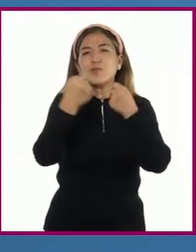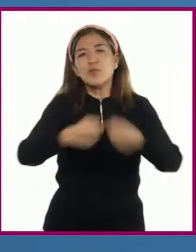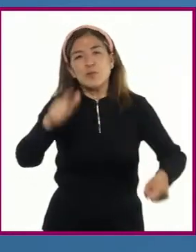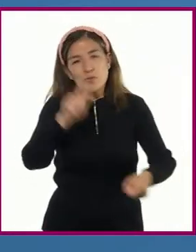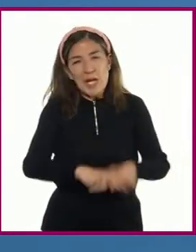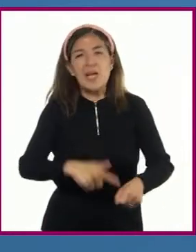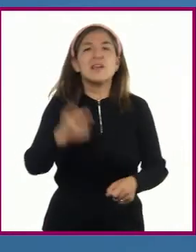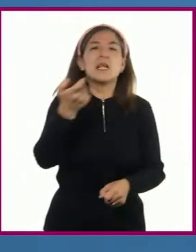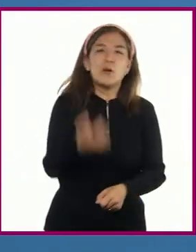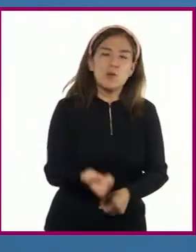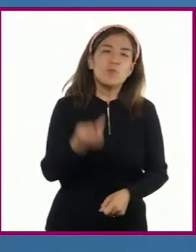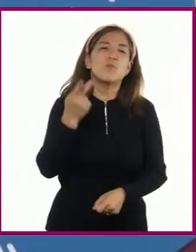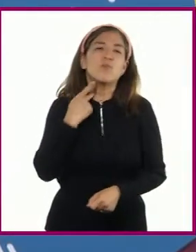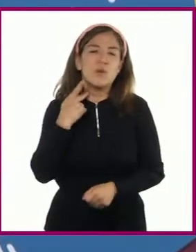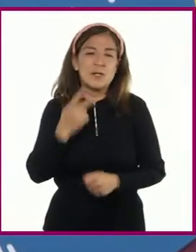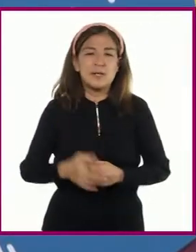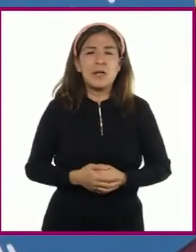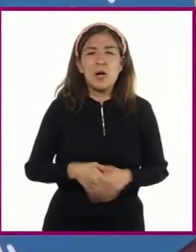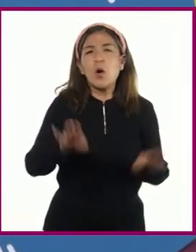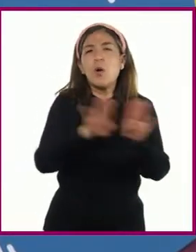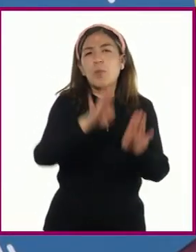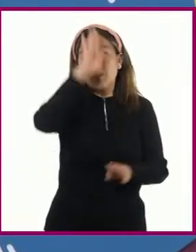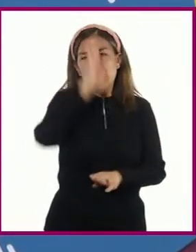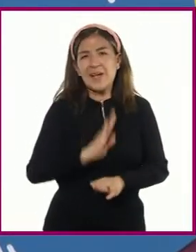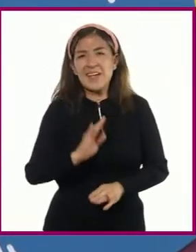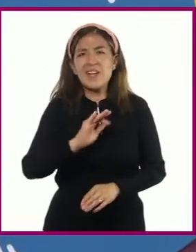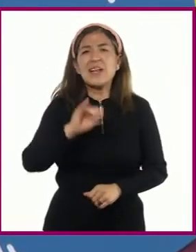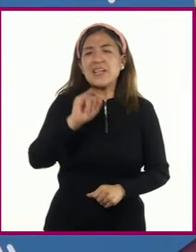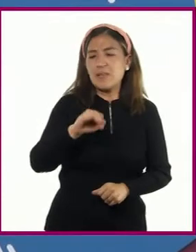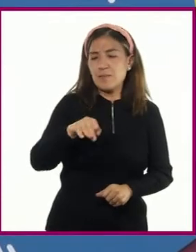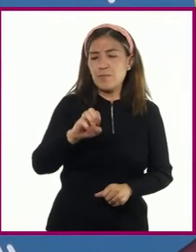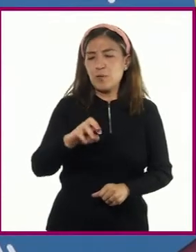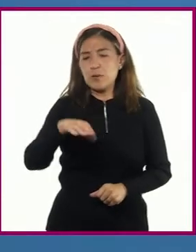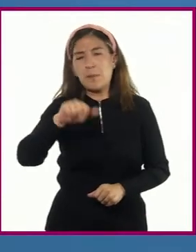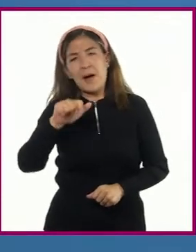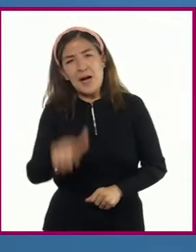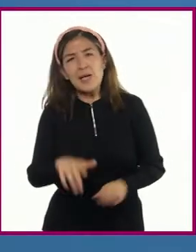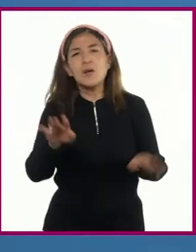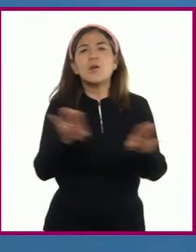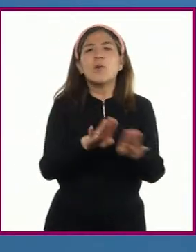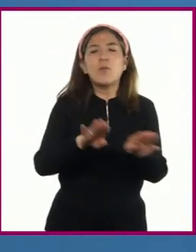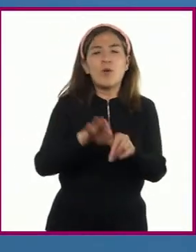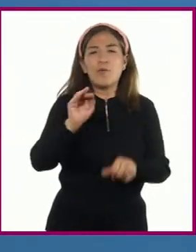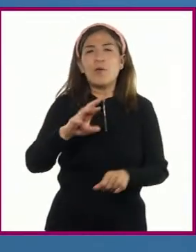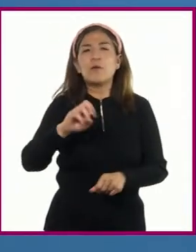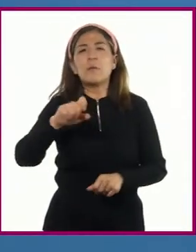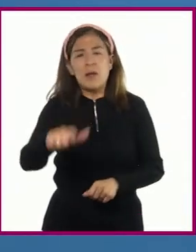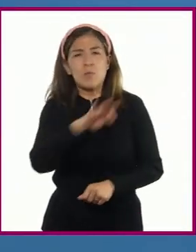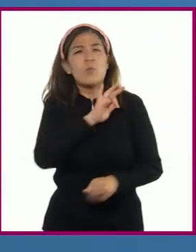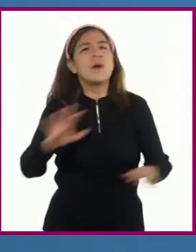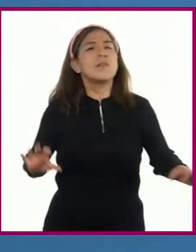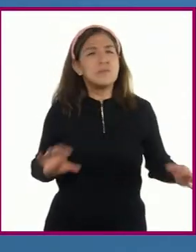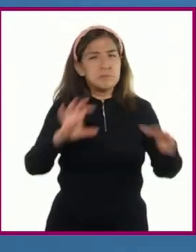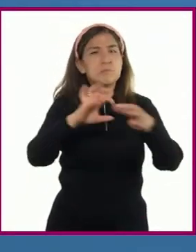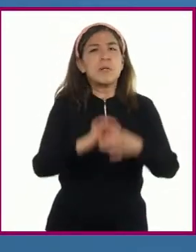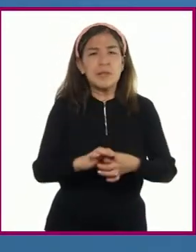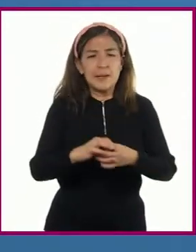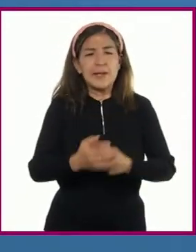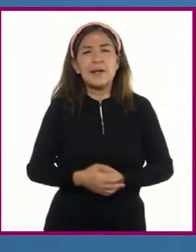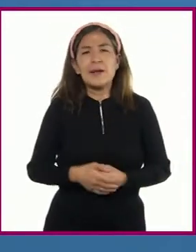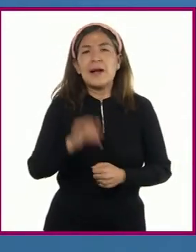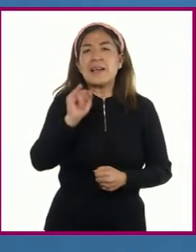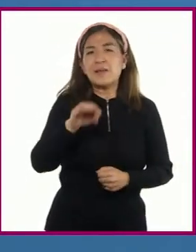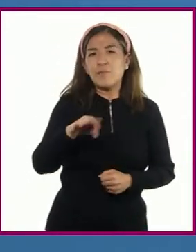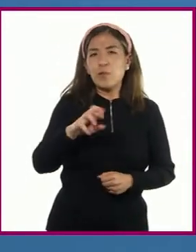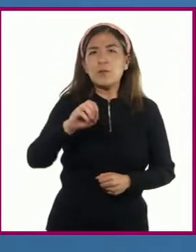y económico. La mediación informal y formal podrían apoyarse y ser complementarias. La informal es